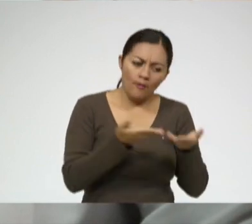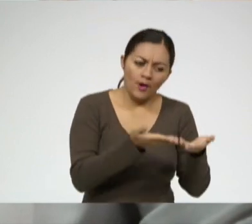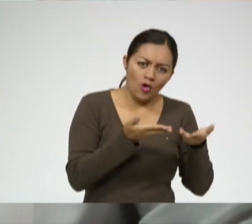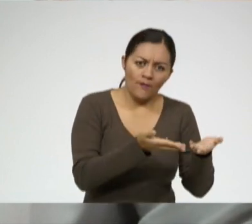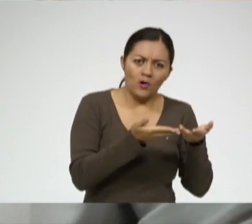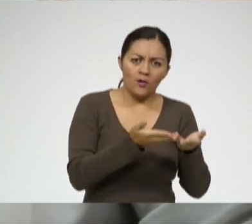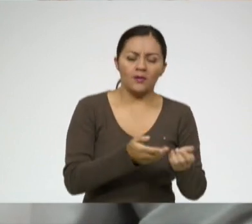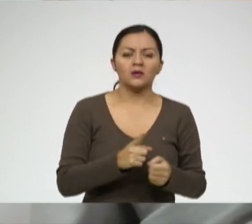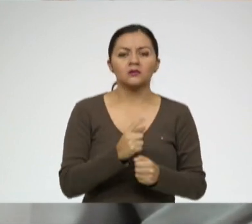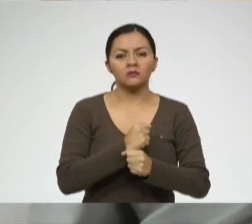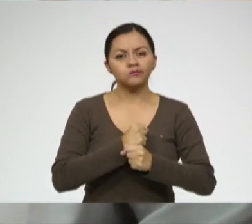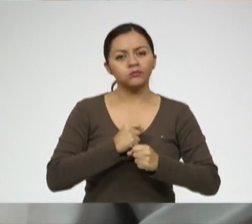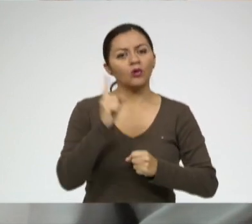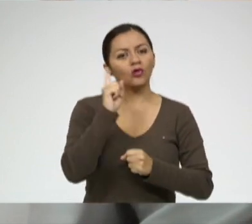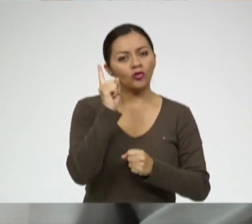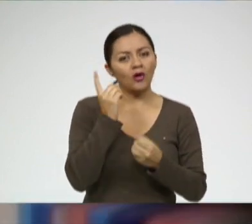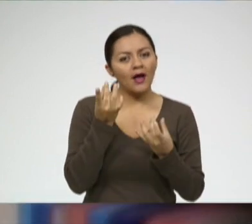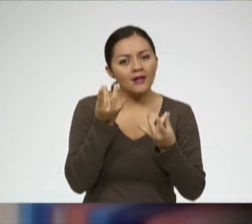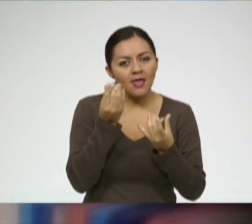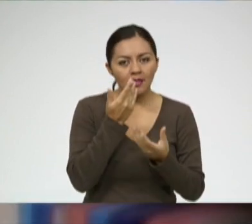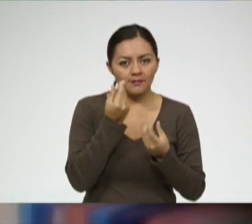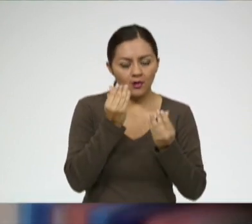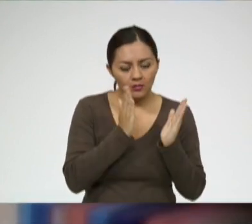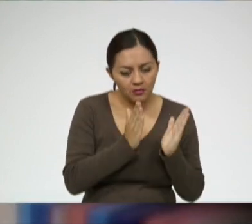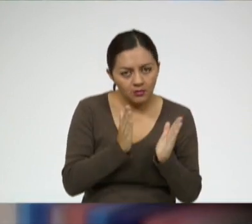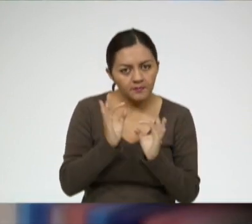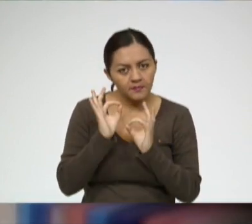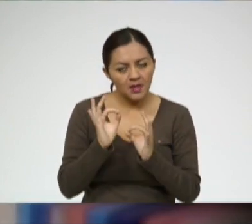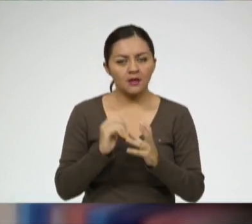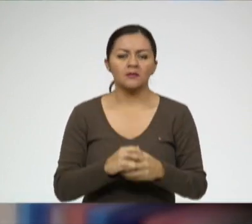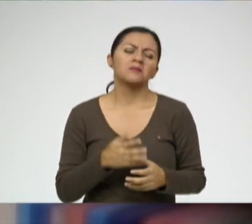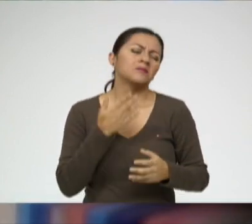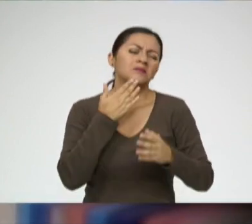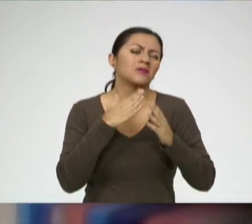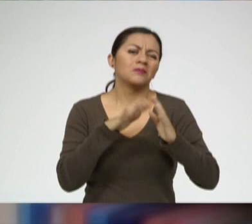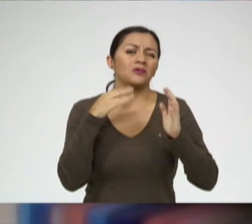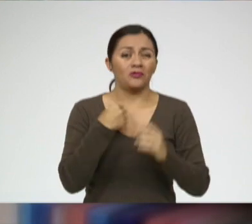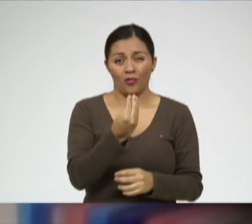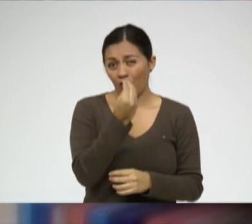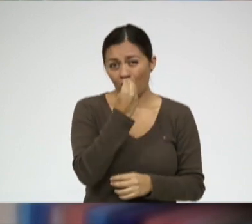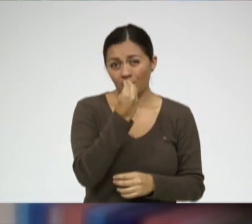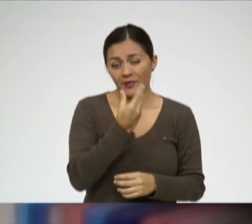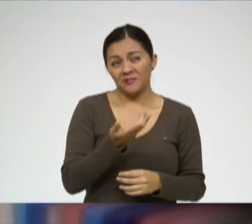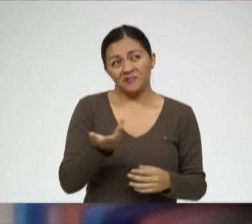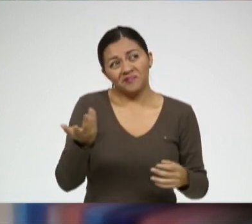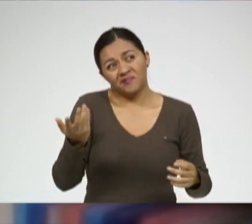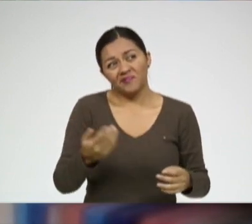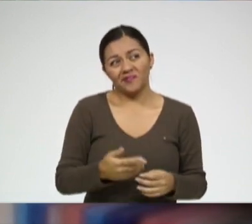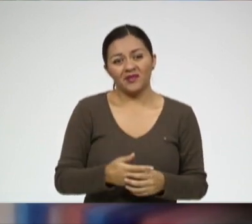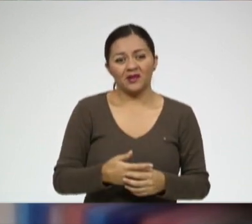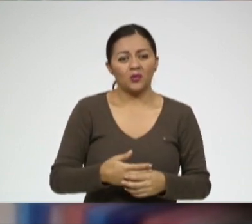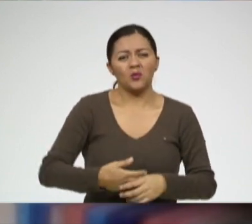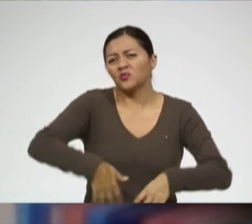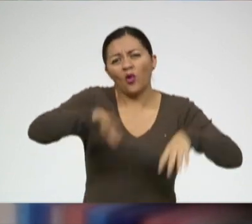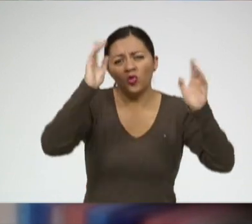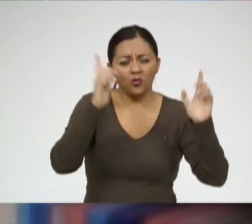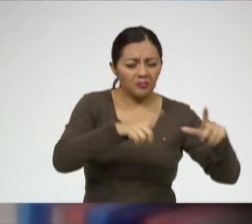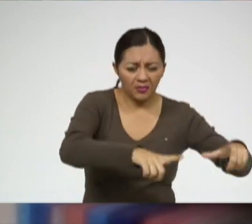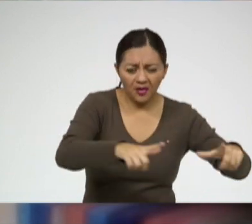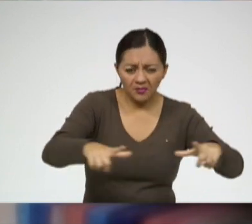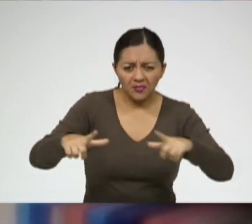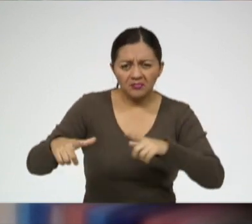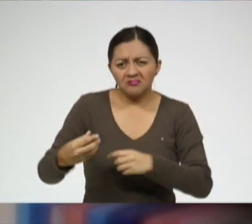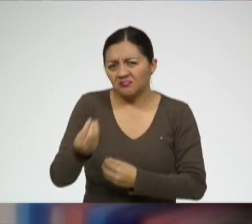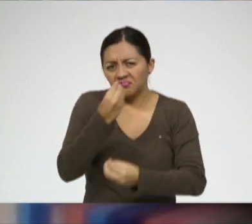debemos de ver que la alimentación debe ser de calidad. Yo sé así comer, sí, sí sé comer dos platos así. Y en el pan